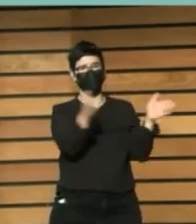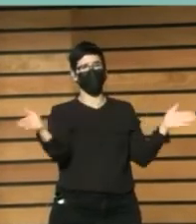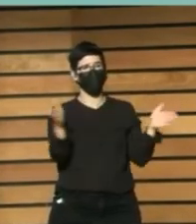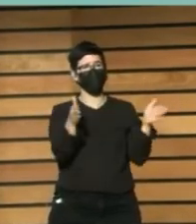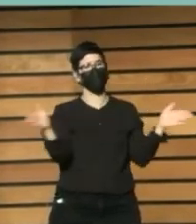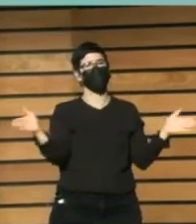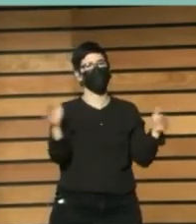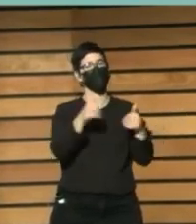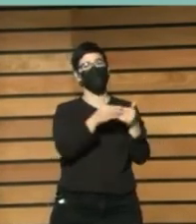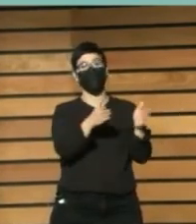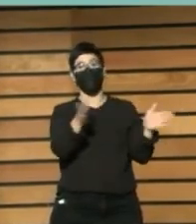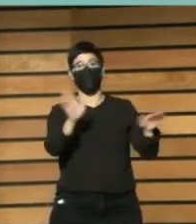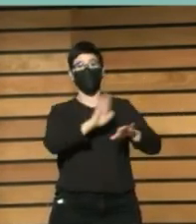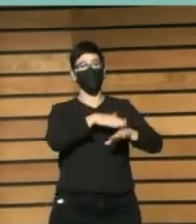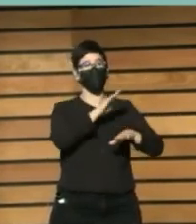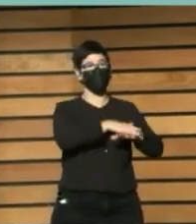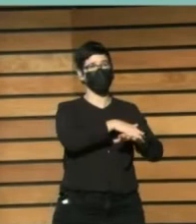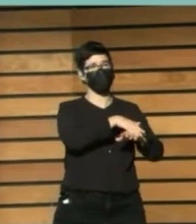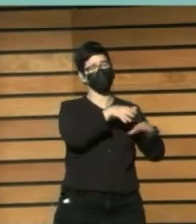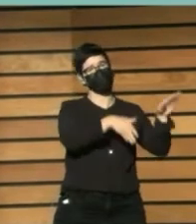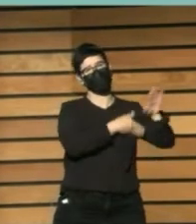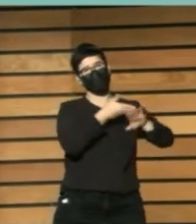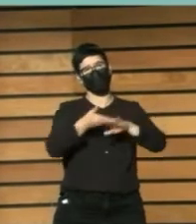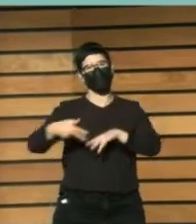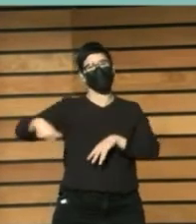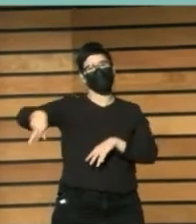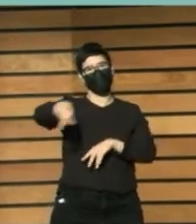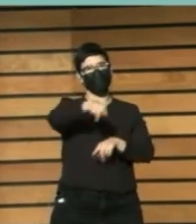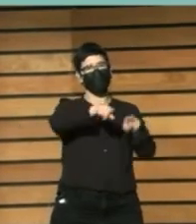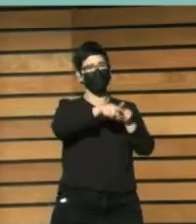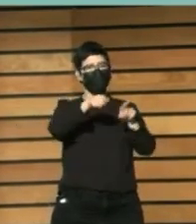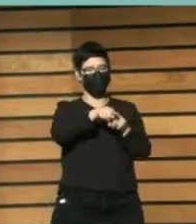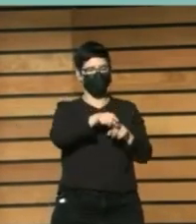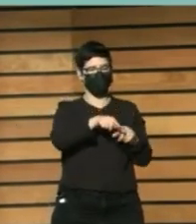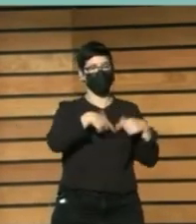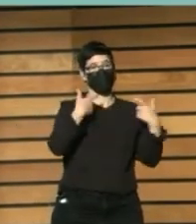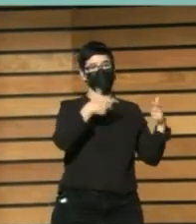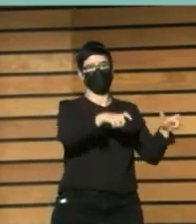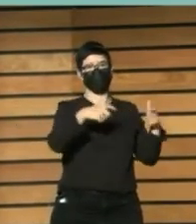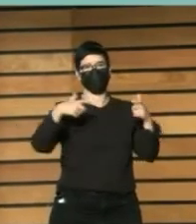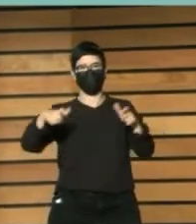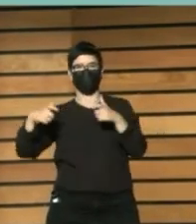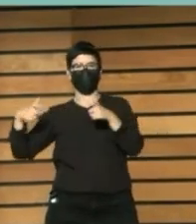Para podernos Desplazar Sin obstáculos Entre las distintas Esferas Y papeles De la vida